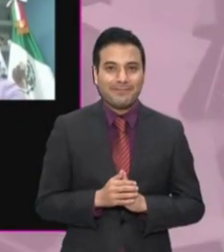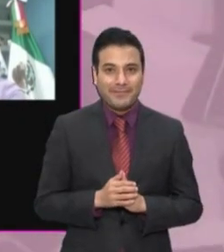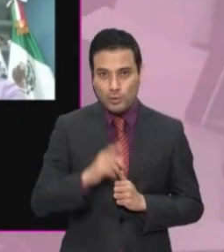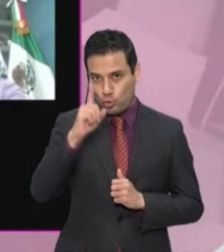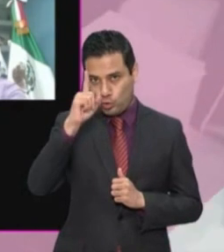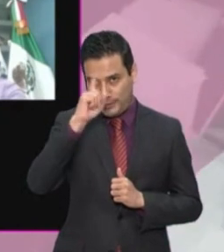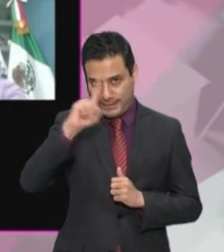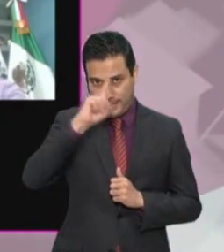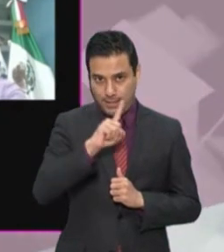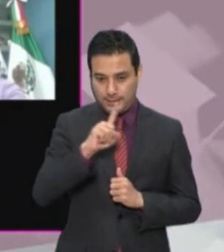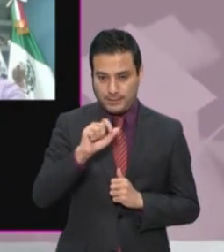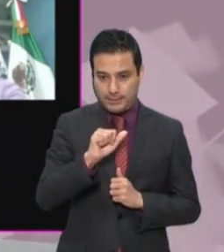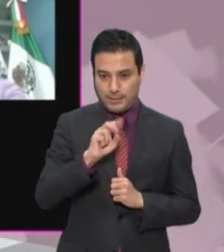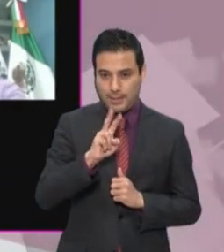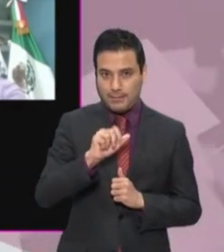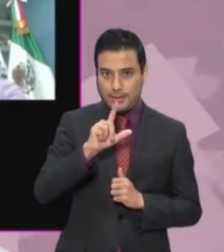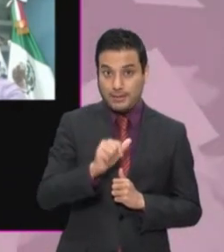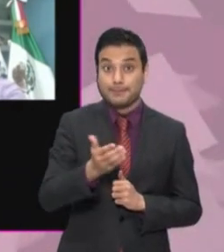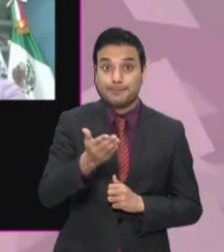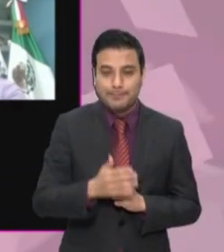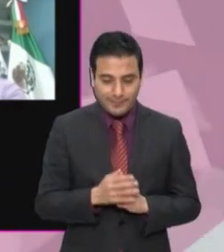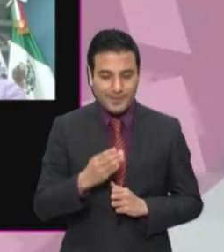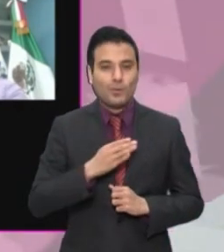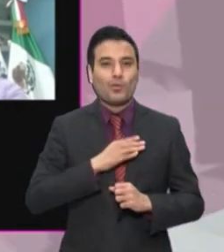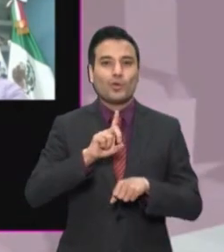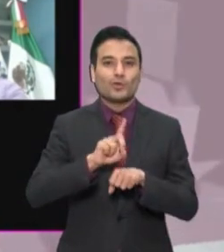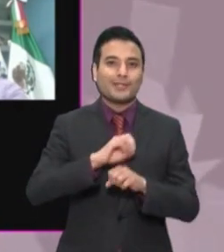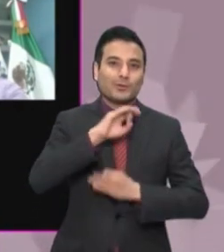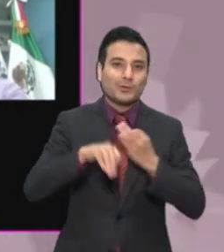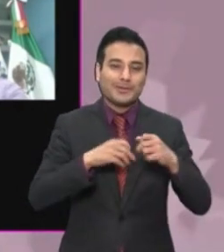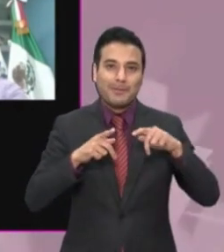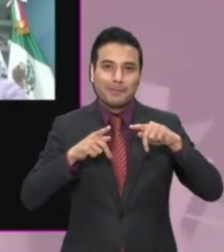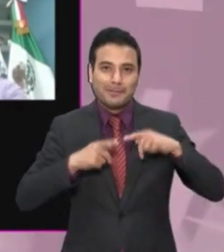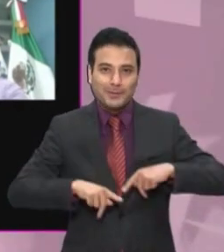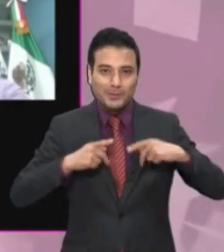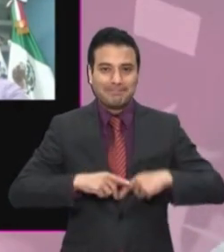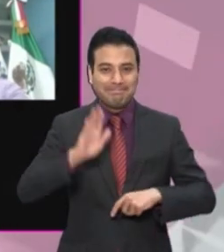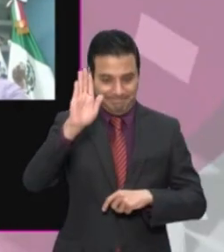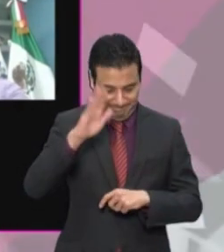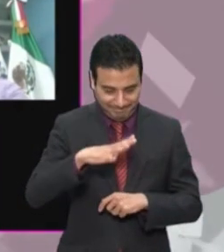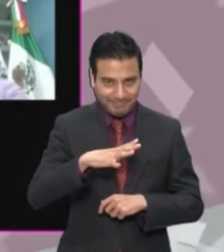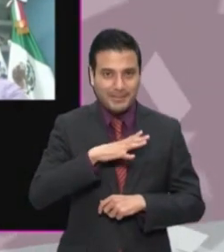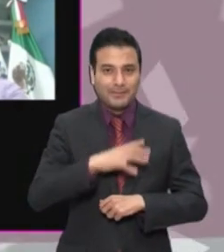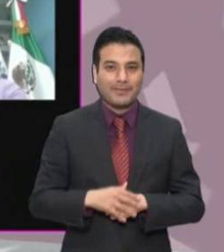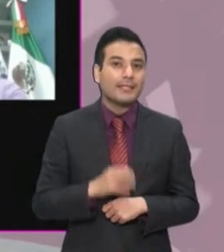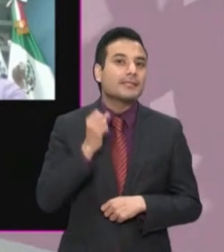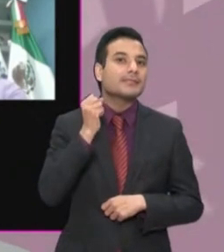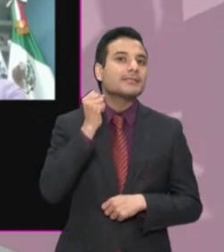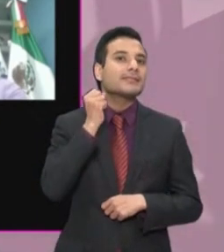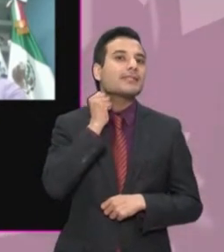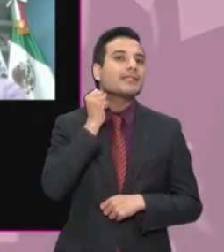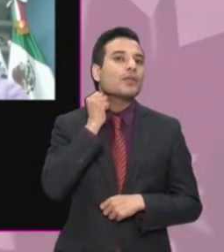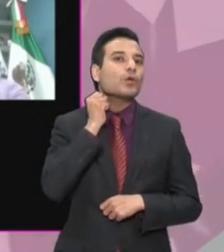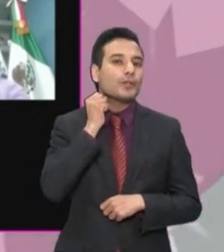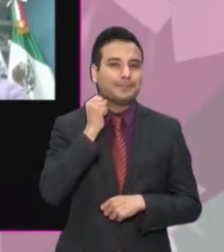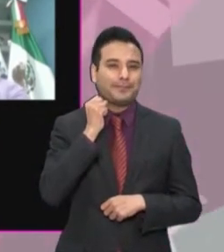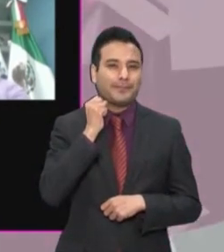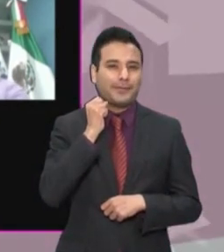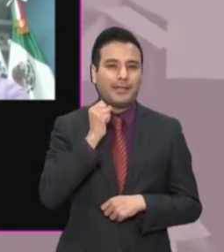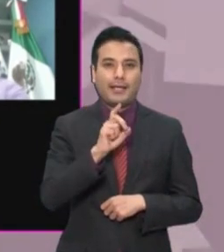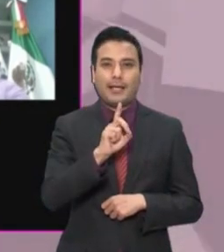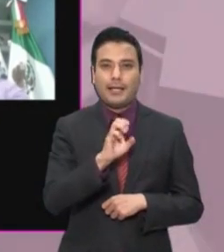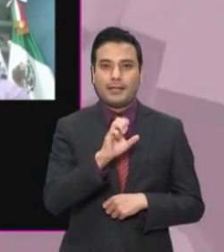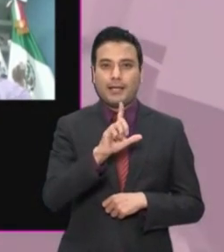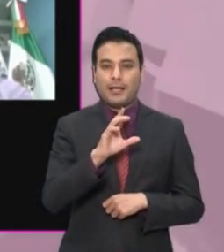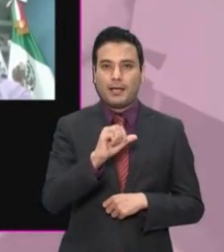individual que a Rangel Martínez, es decir, de 434 mil 400 pesos. En la exposición del asunto,